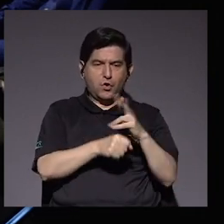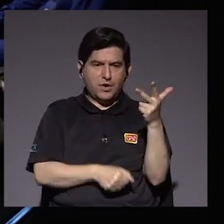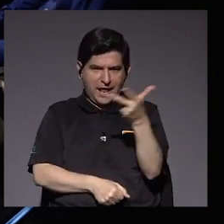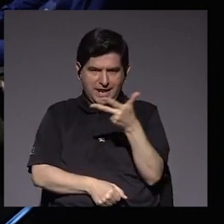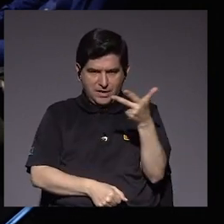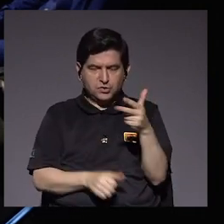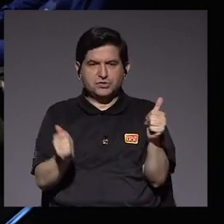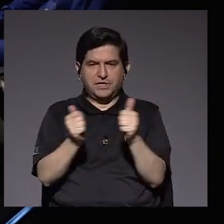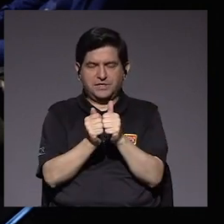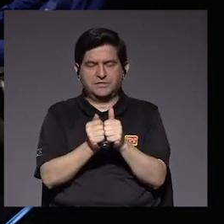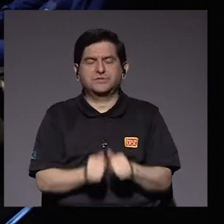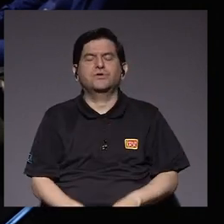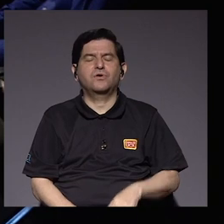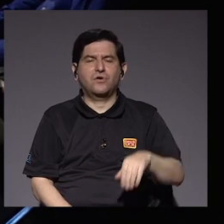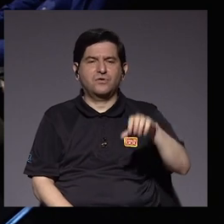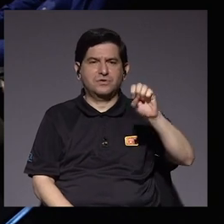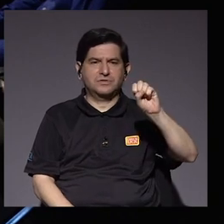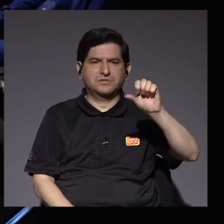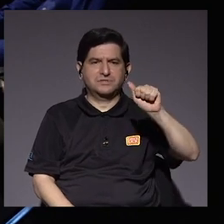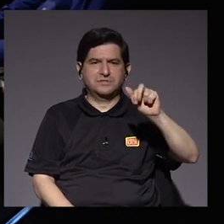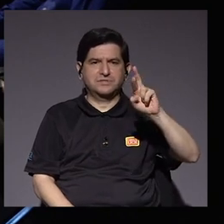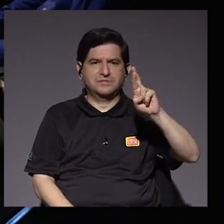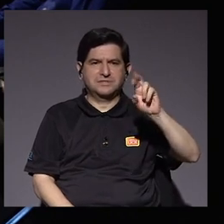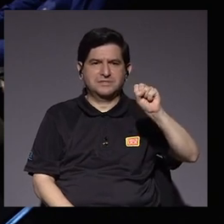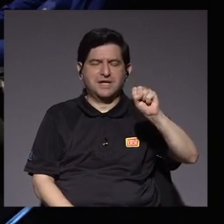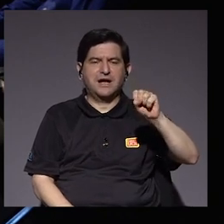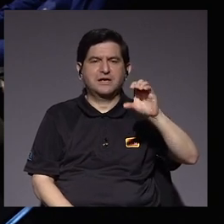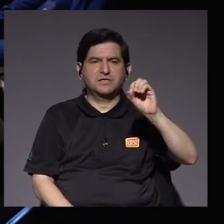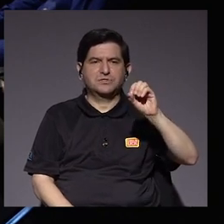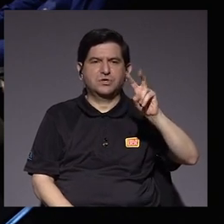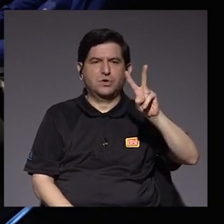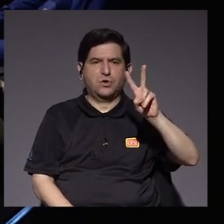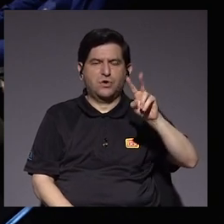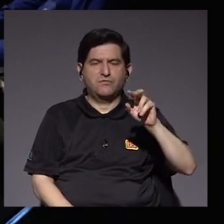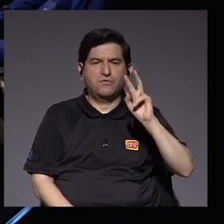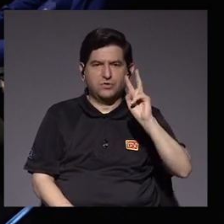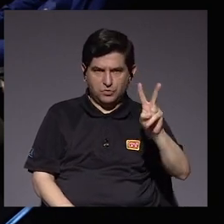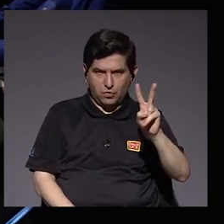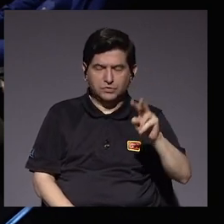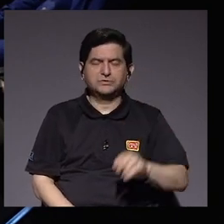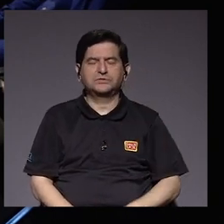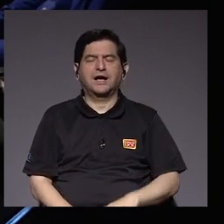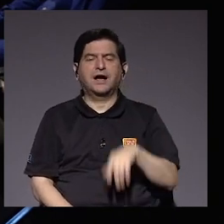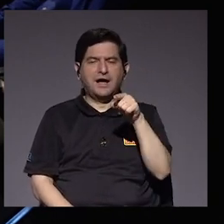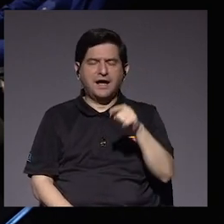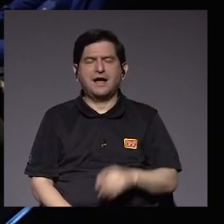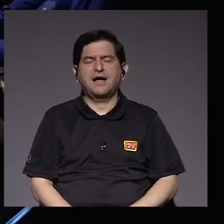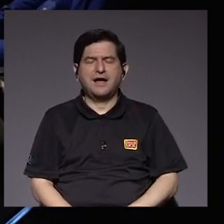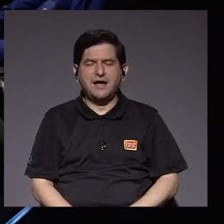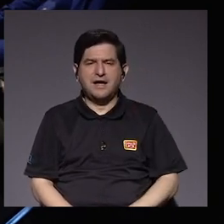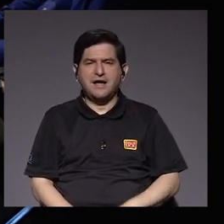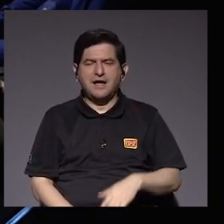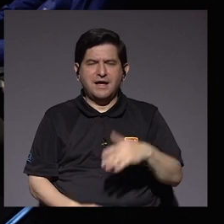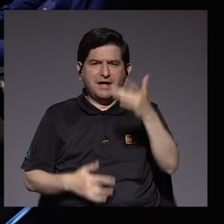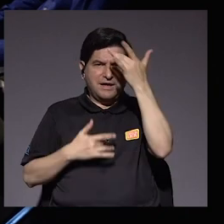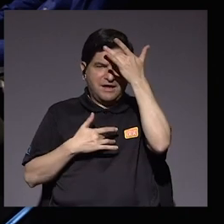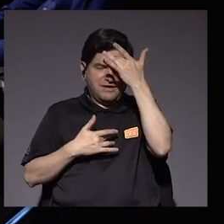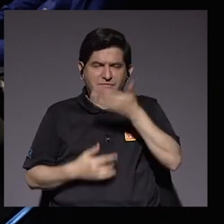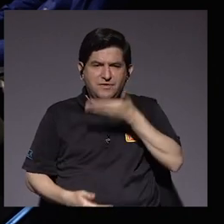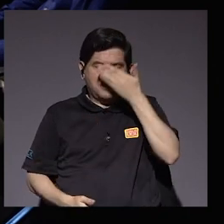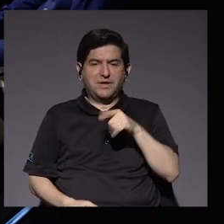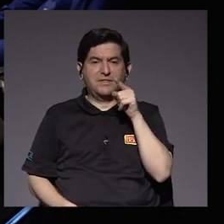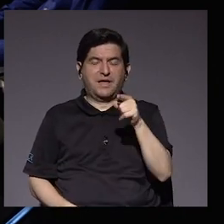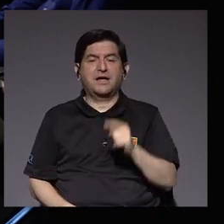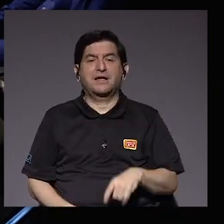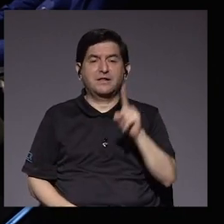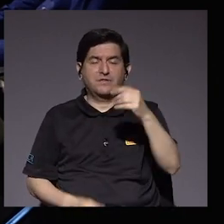tres, junto con el SARS-CoV-2, coronavirus que causan infecciones respiratorias y que provienen de un animal